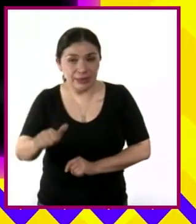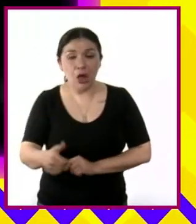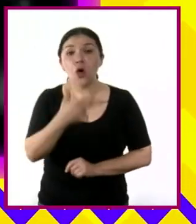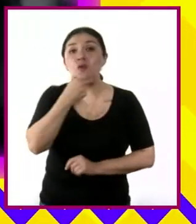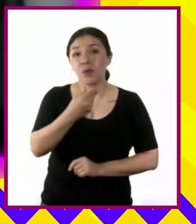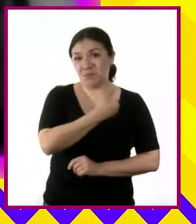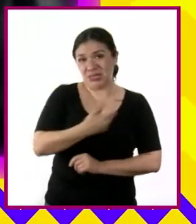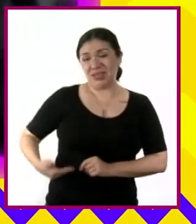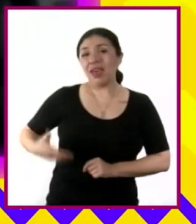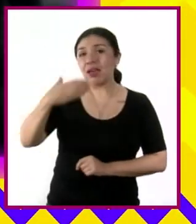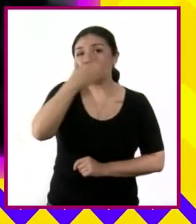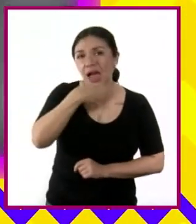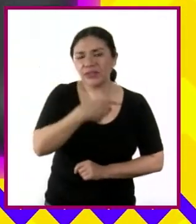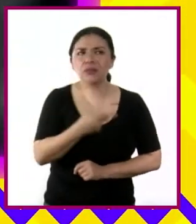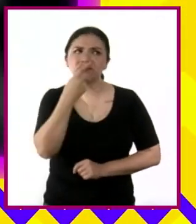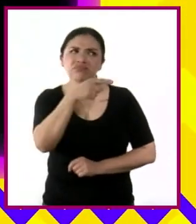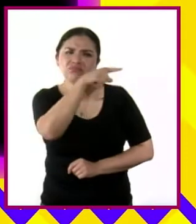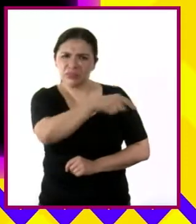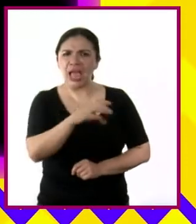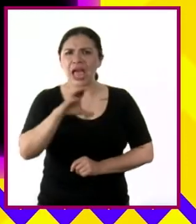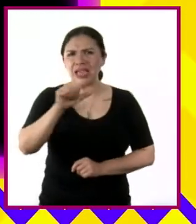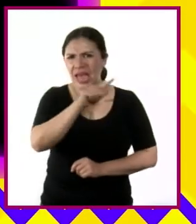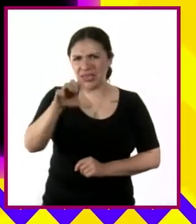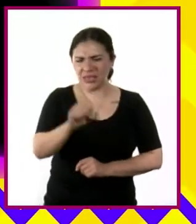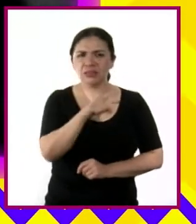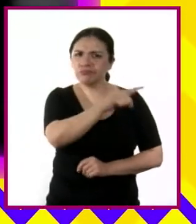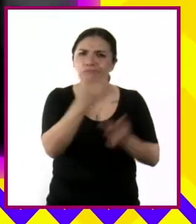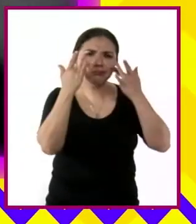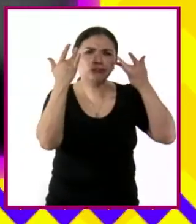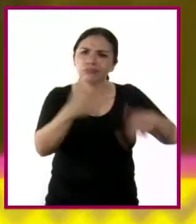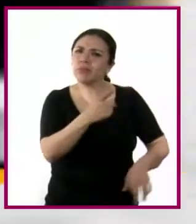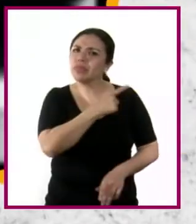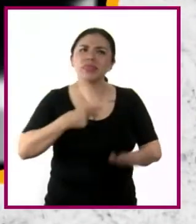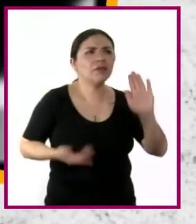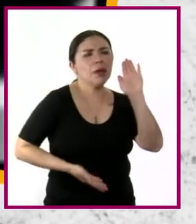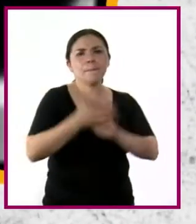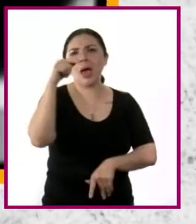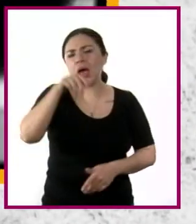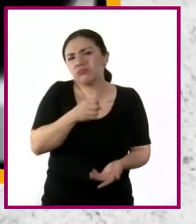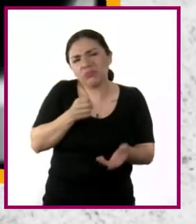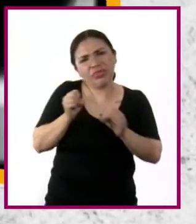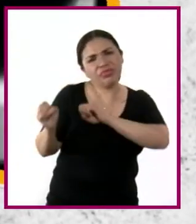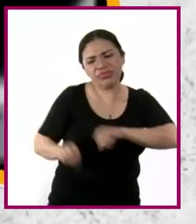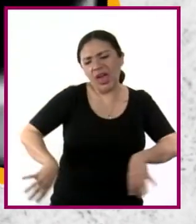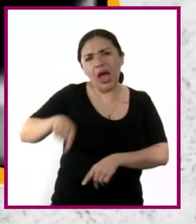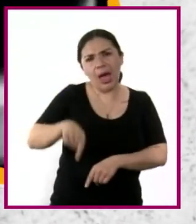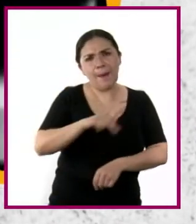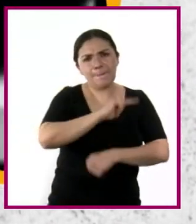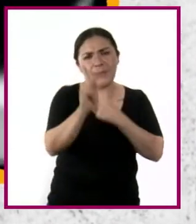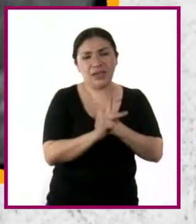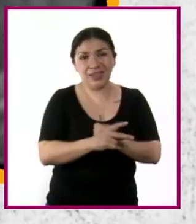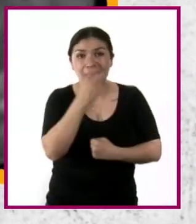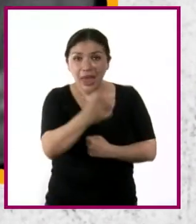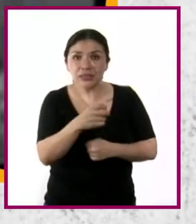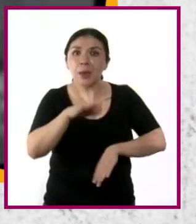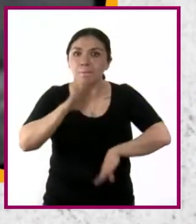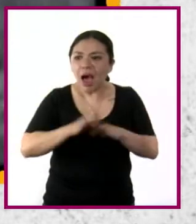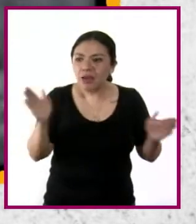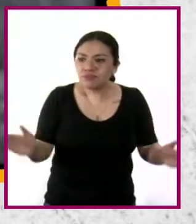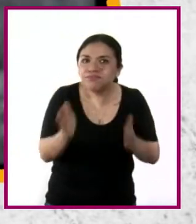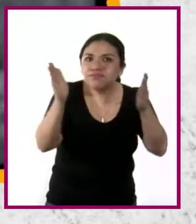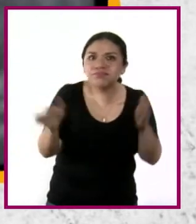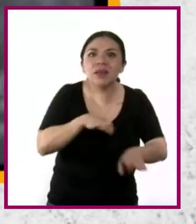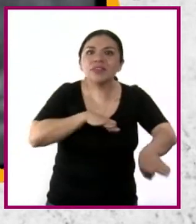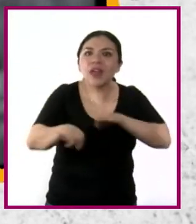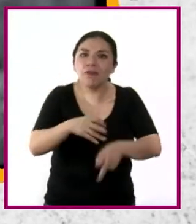Cárdenas obligó a Plutarco Elías Calles a abandonar el país. El cardenismo impulsó la producción de los pequeños